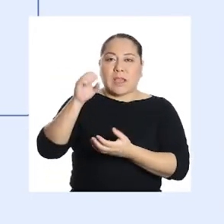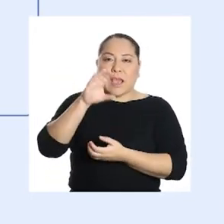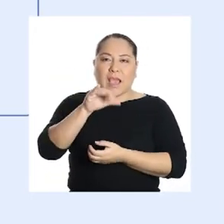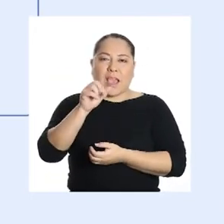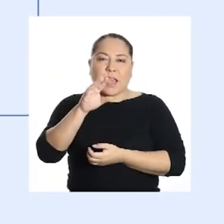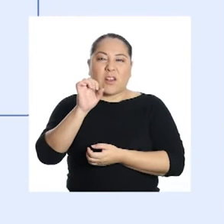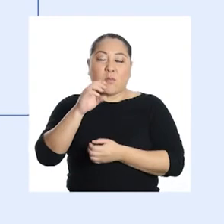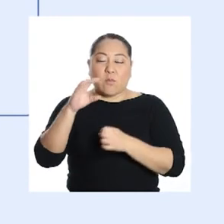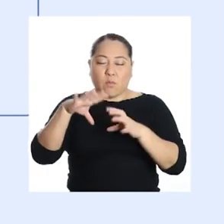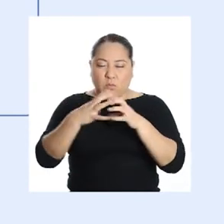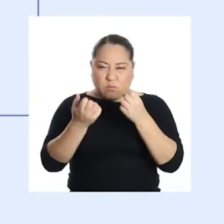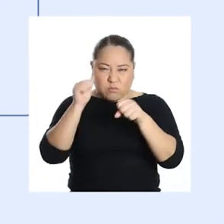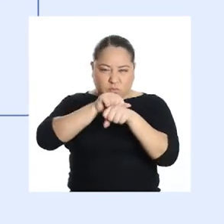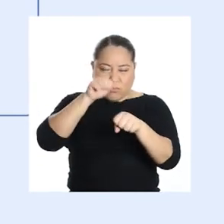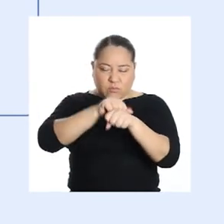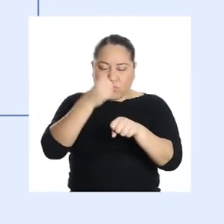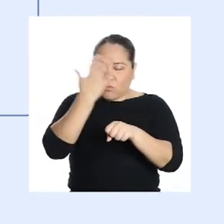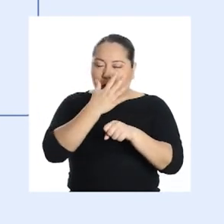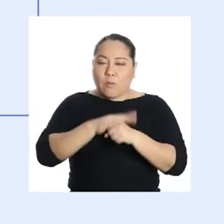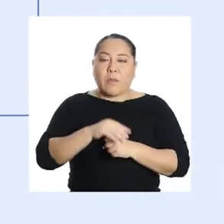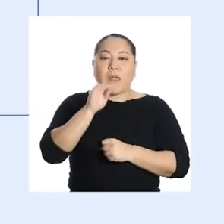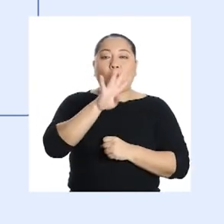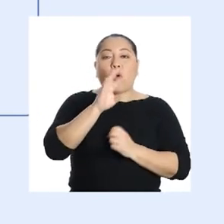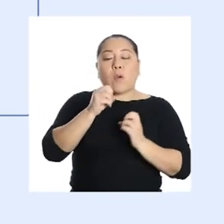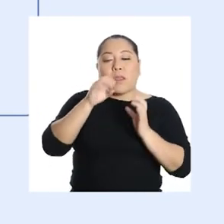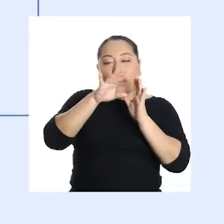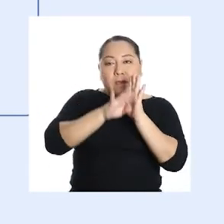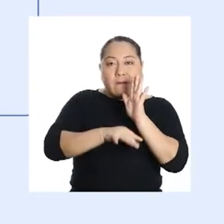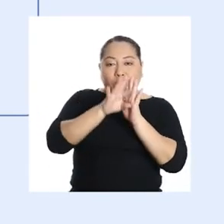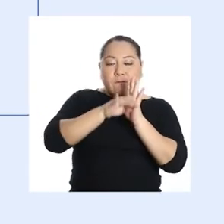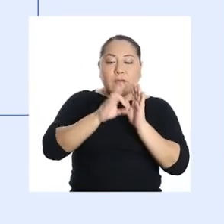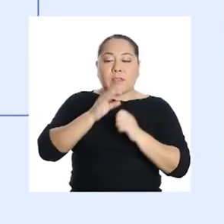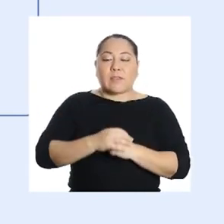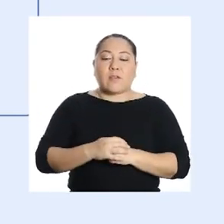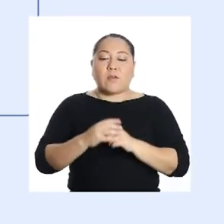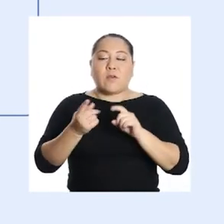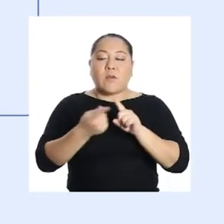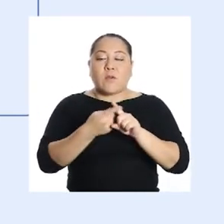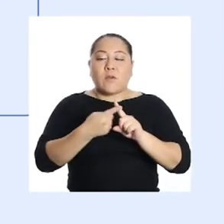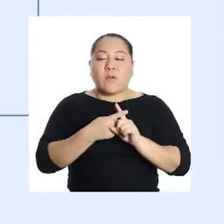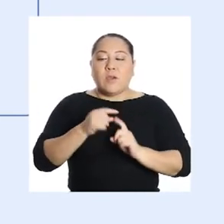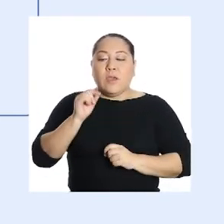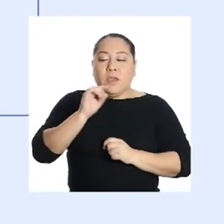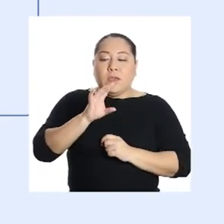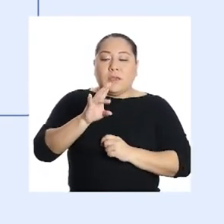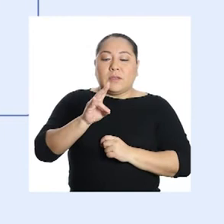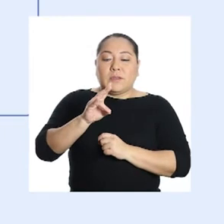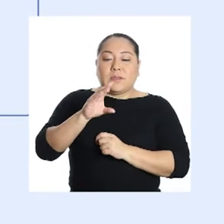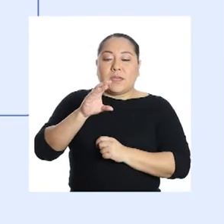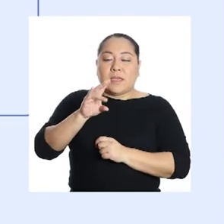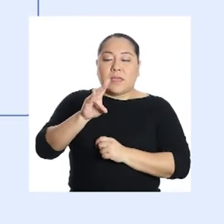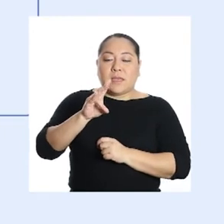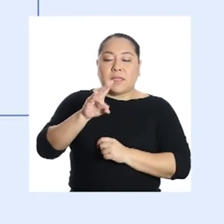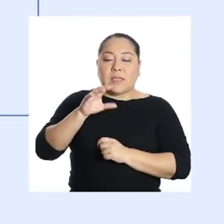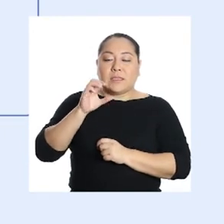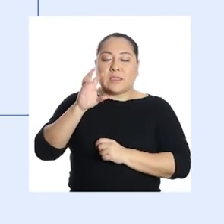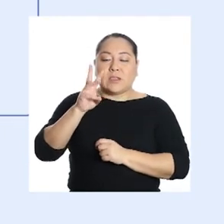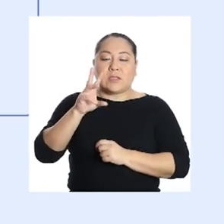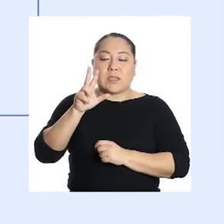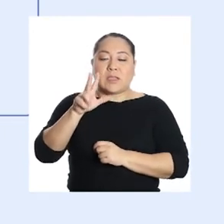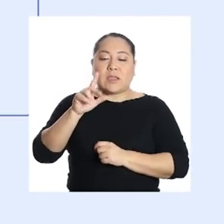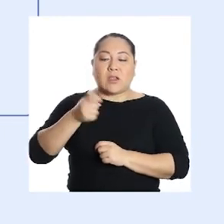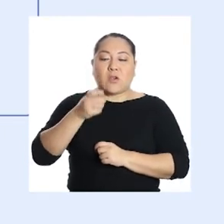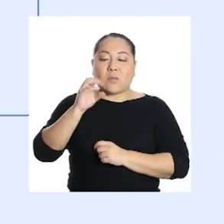para 40 filtros. Multiplicamos 40 por 763,2 centésimos, lo que